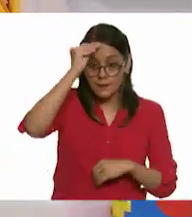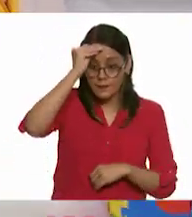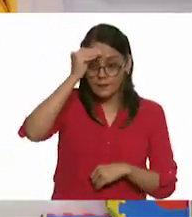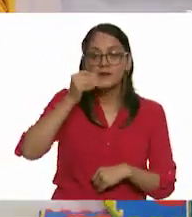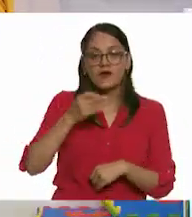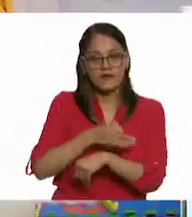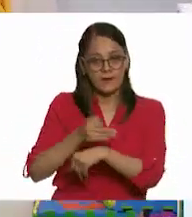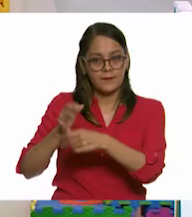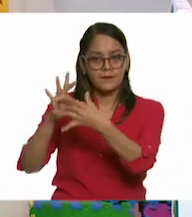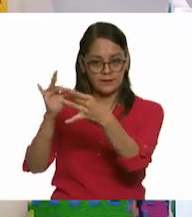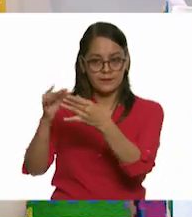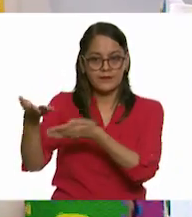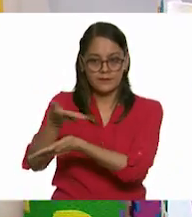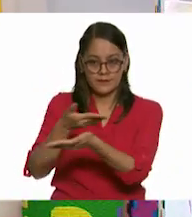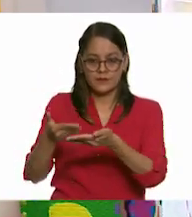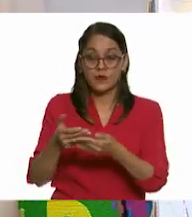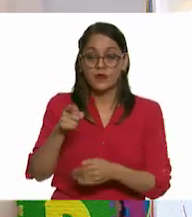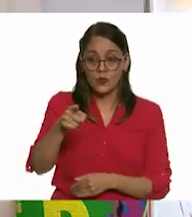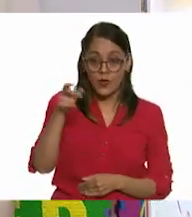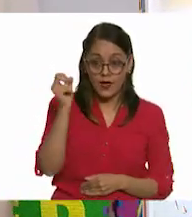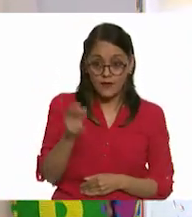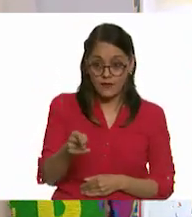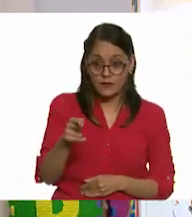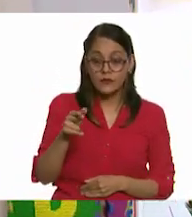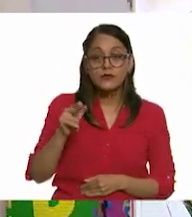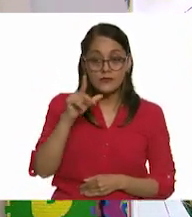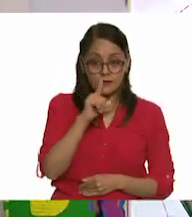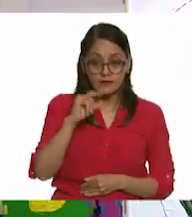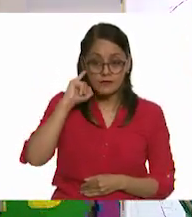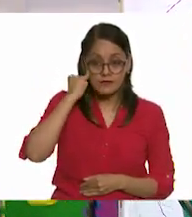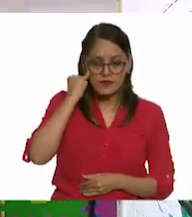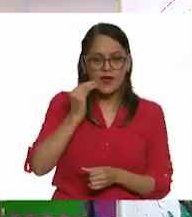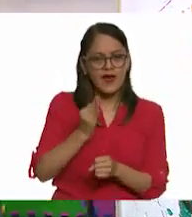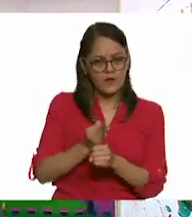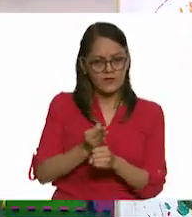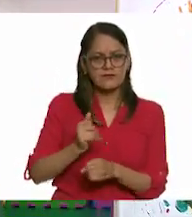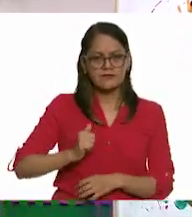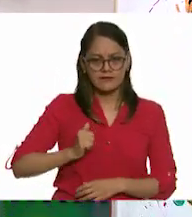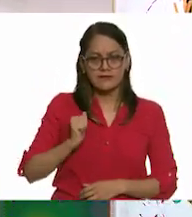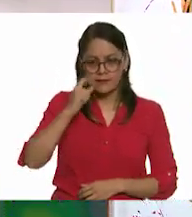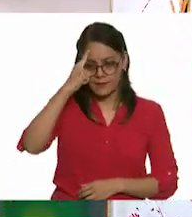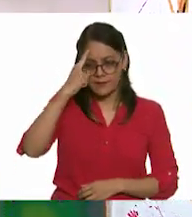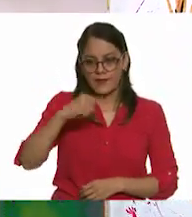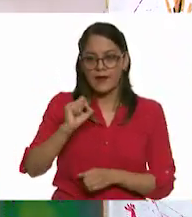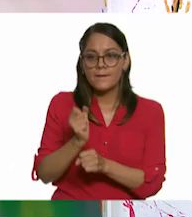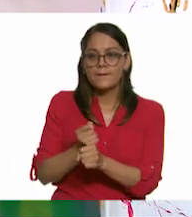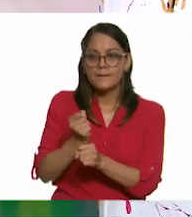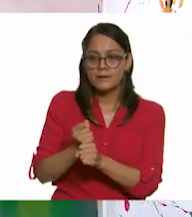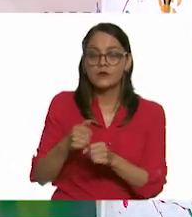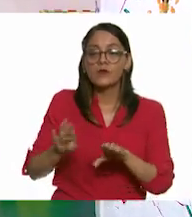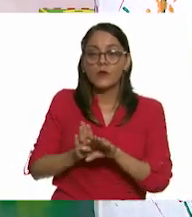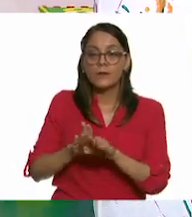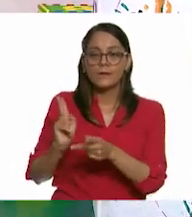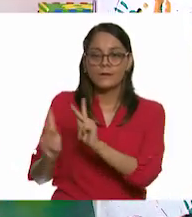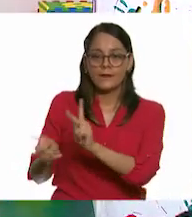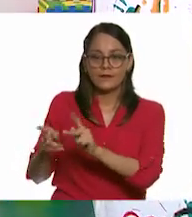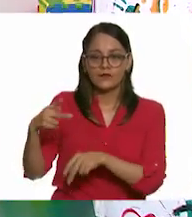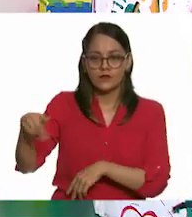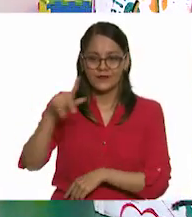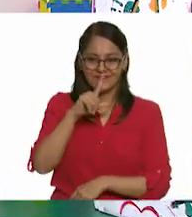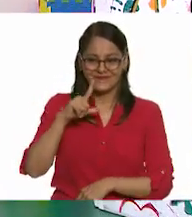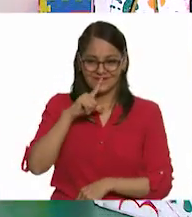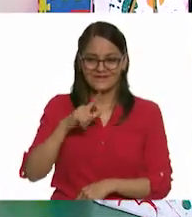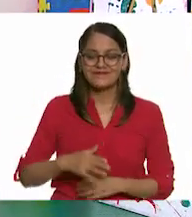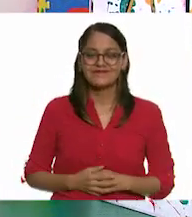familia. Si tienes la fortuna de hablar una lengua indígena, aprovecha también este momento para practicarla y platica con tu familia en tu